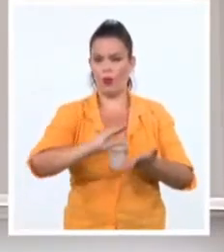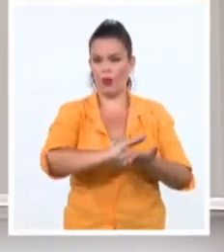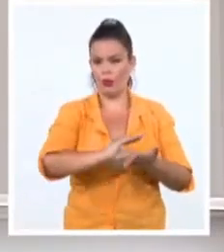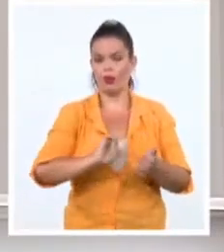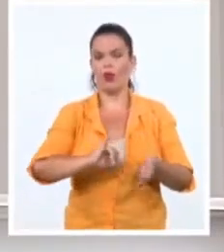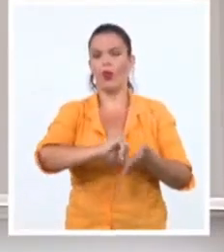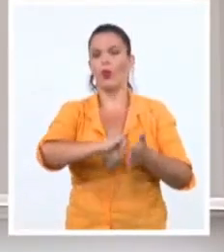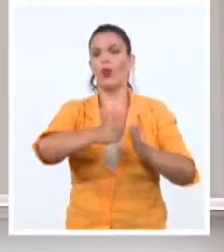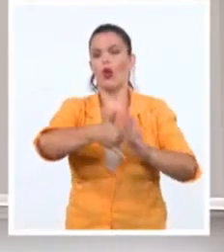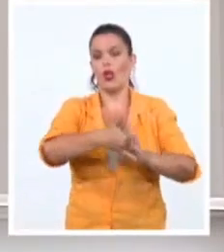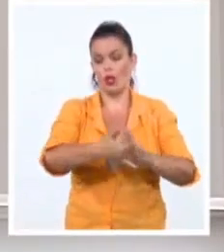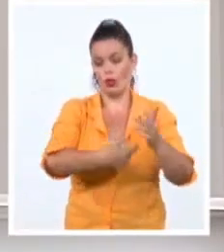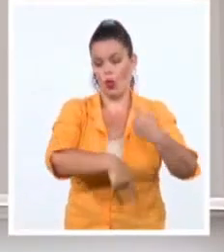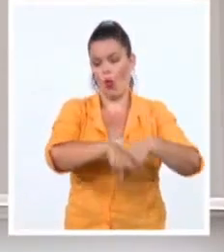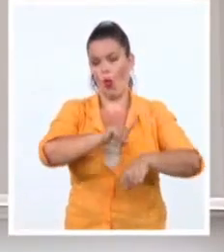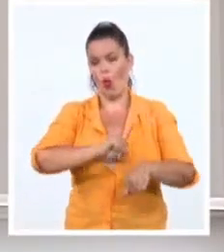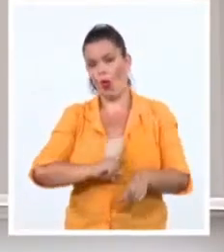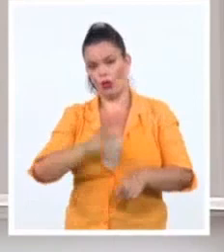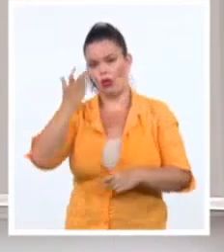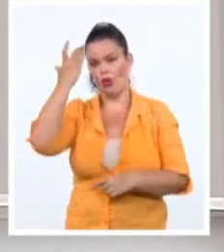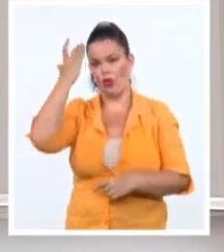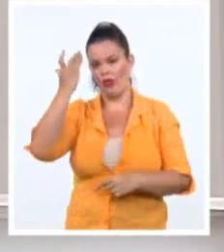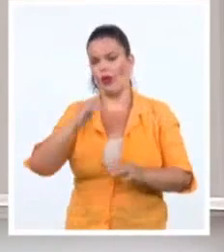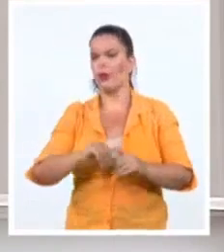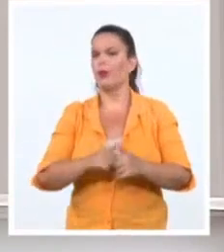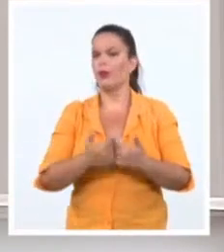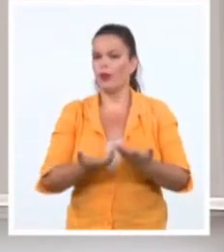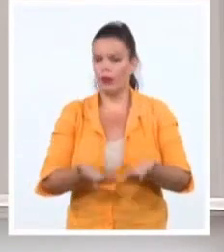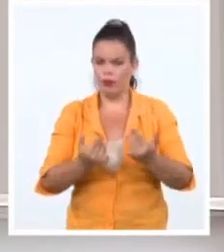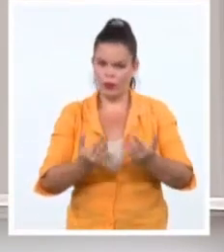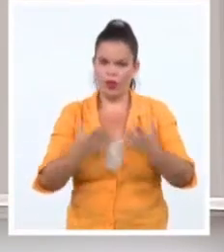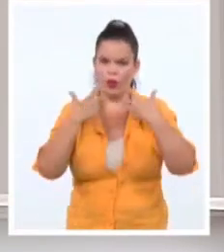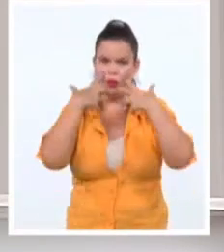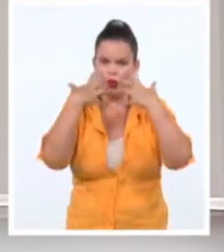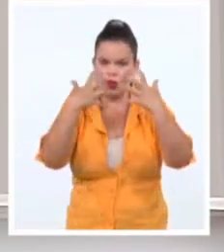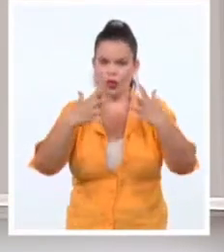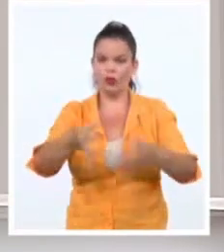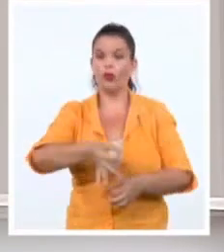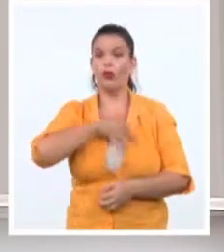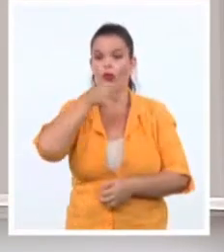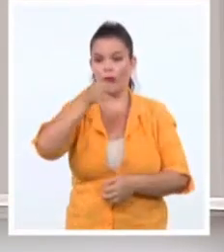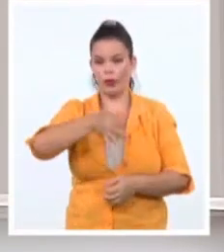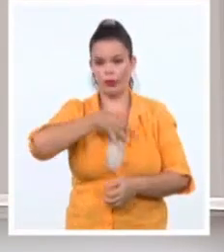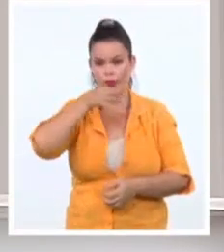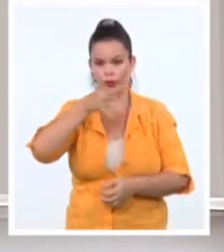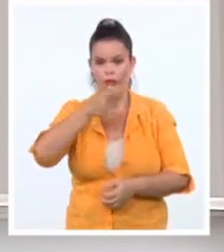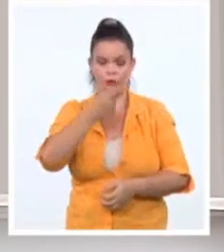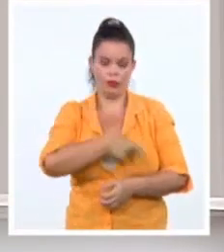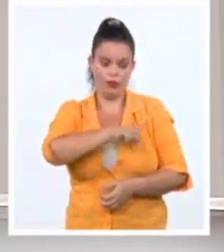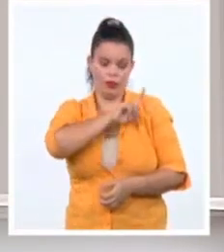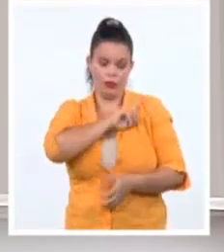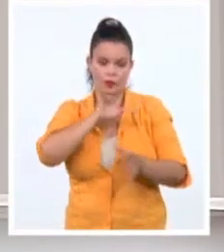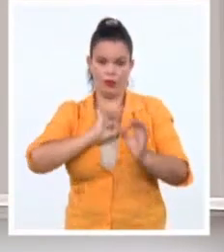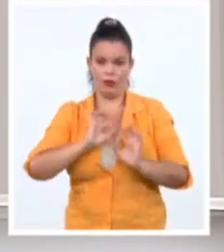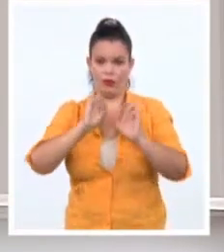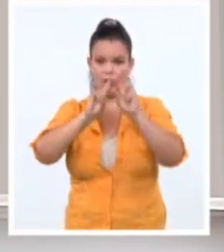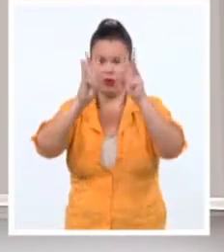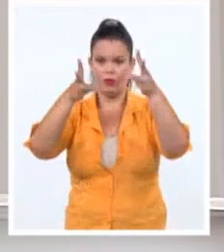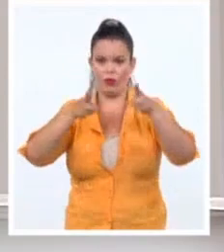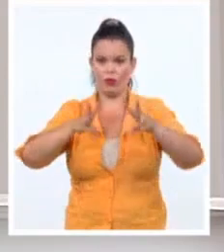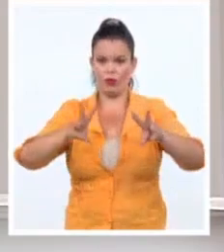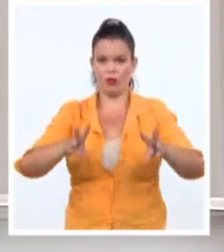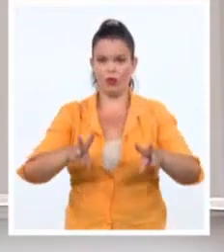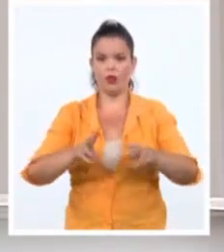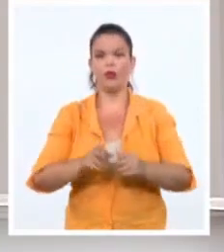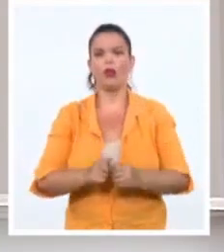subversivos, hay que destacar que recientemente el sitio Cuba Money Project